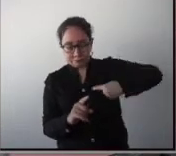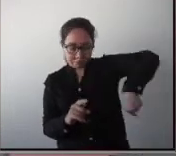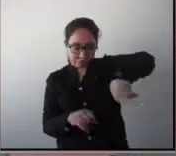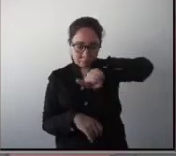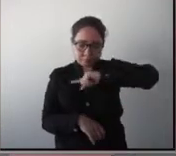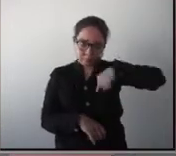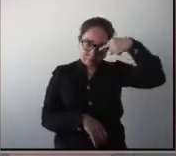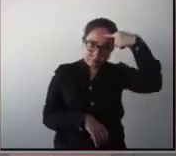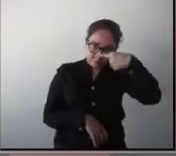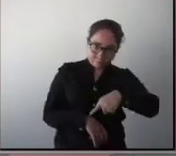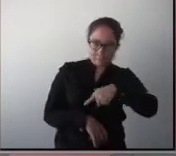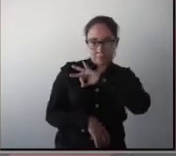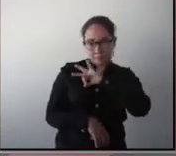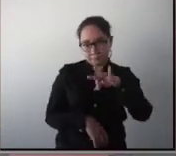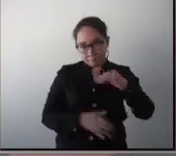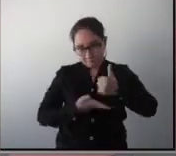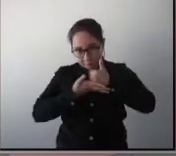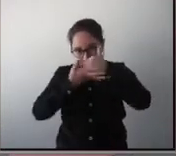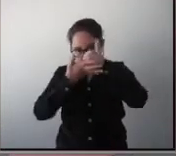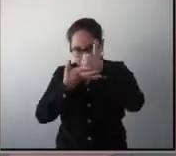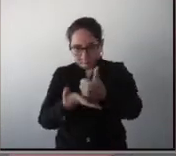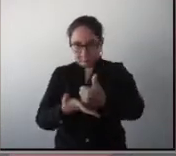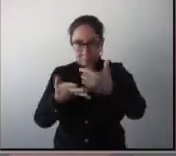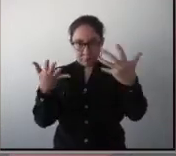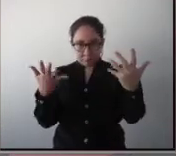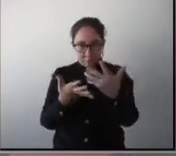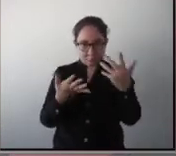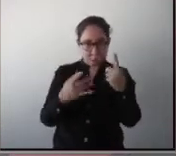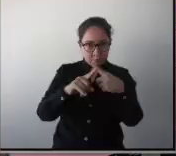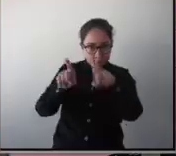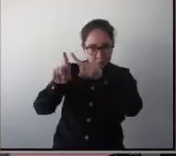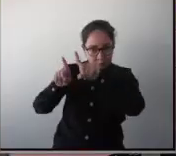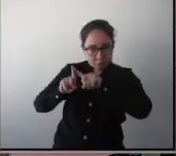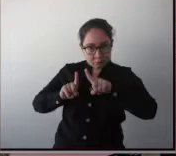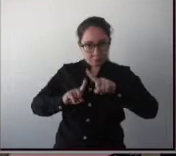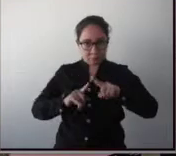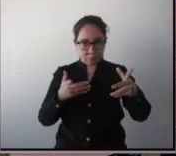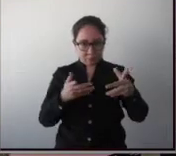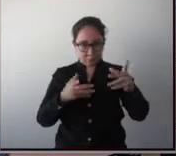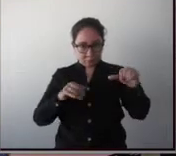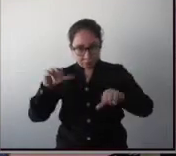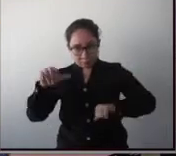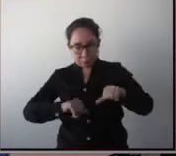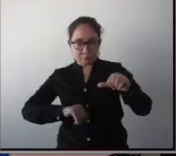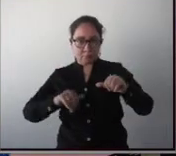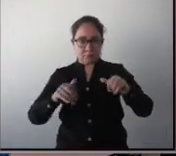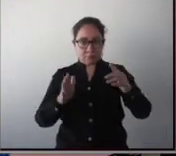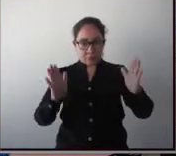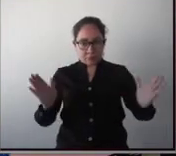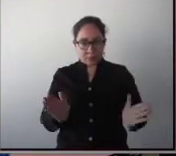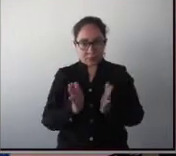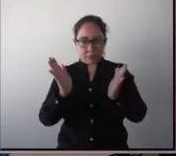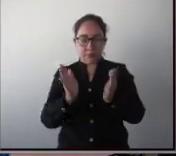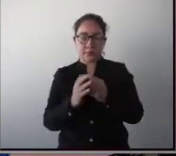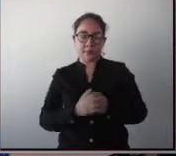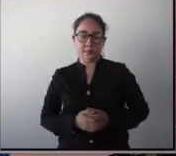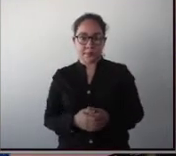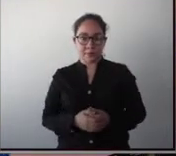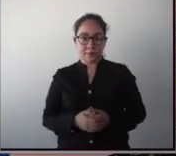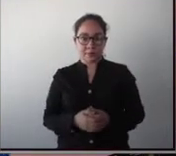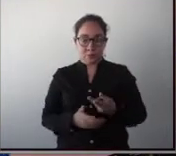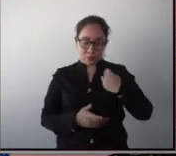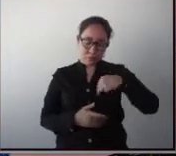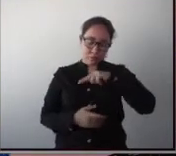para que ayuden a la generación de ese conocimiento como tal los resultados que